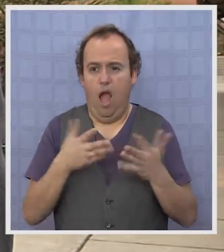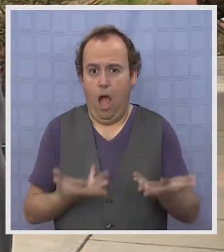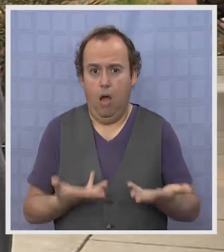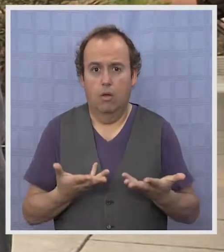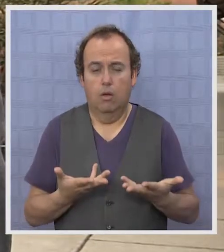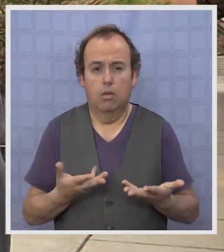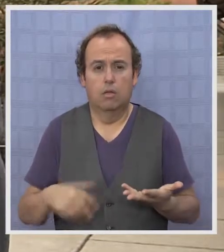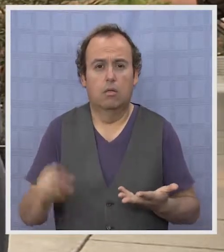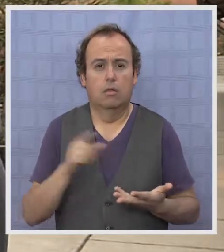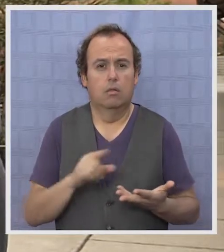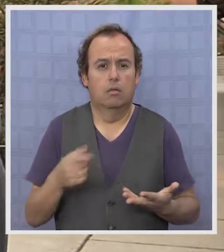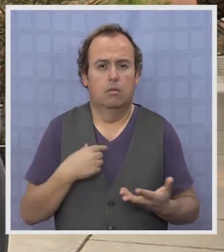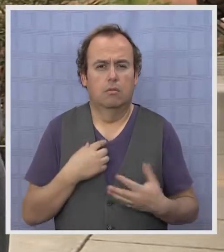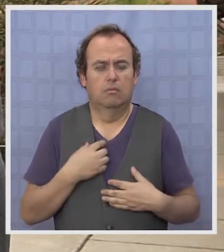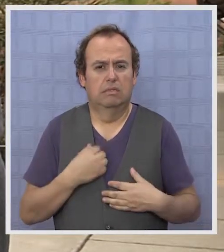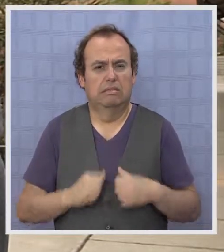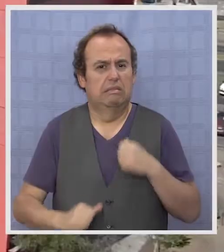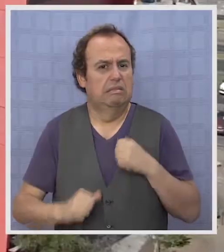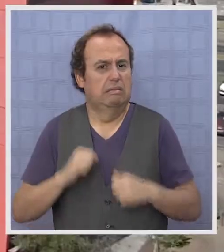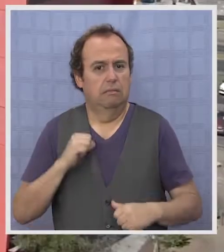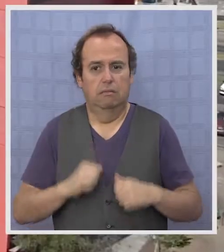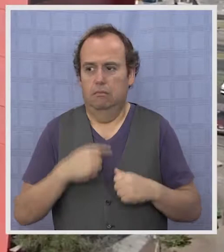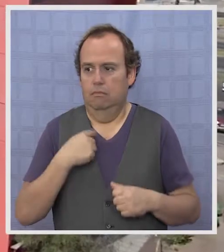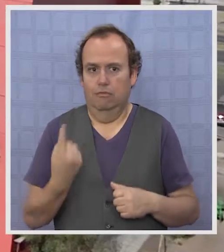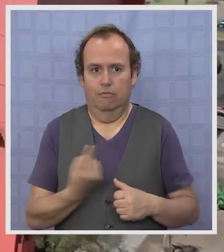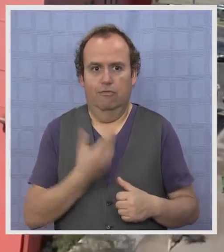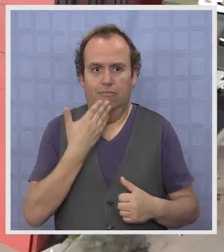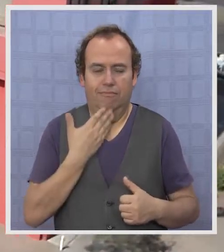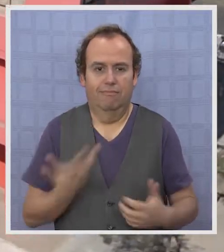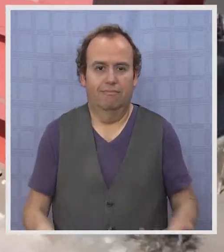este momento están totalmente angustiadas como lo estamos nosotros.